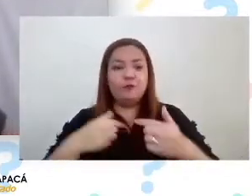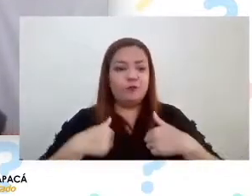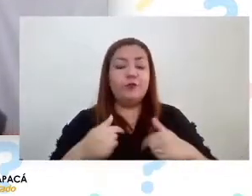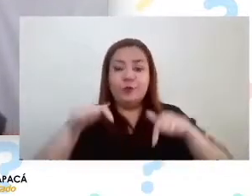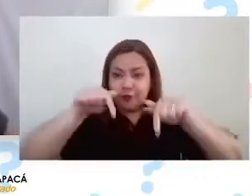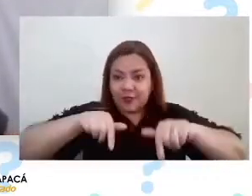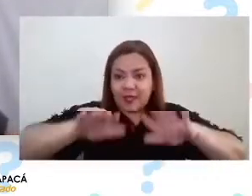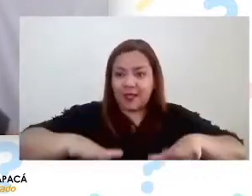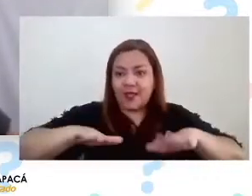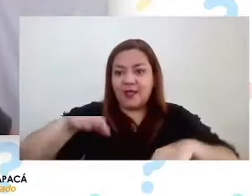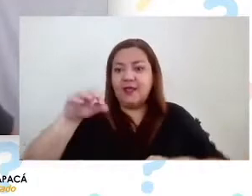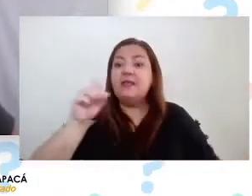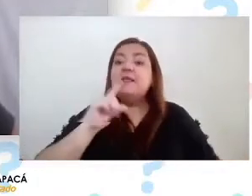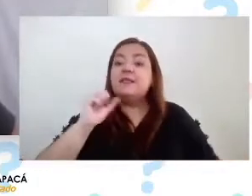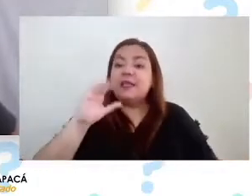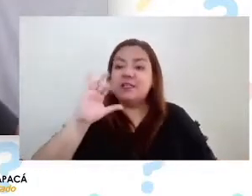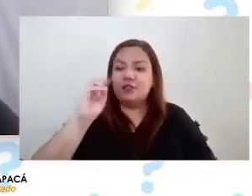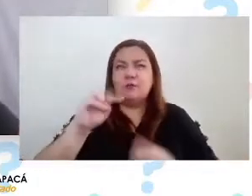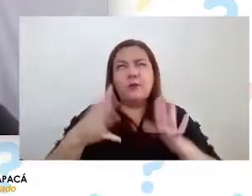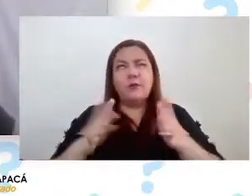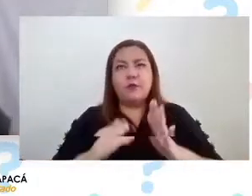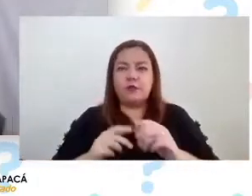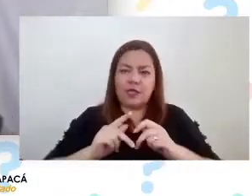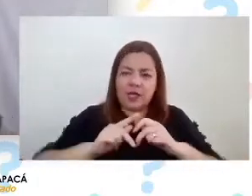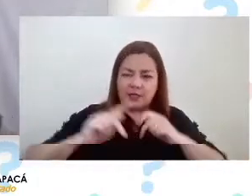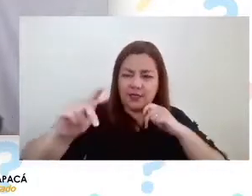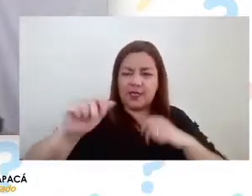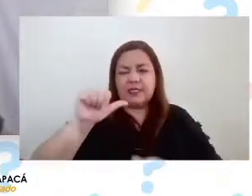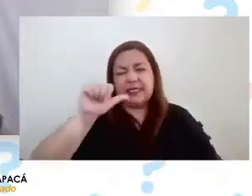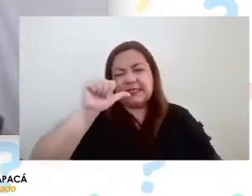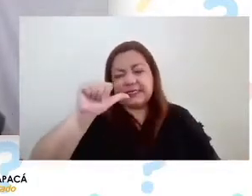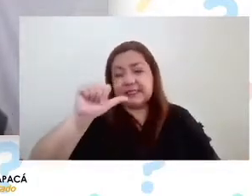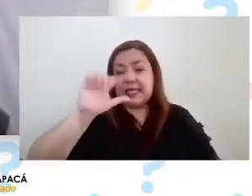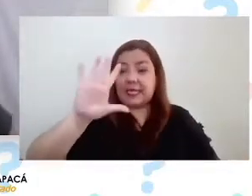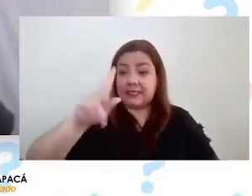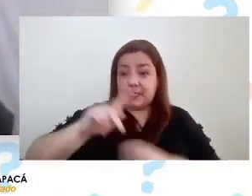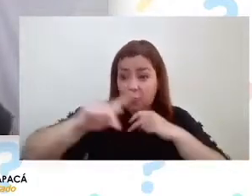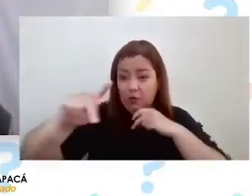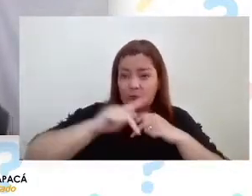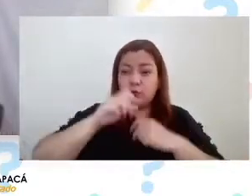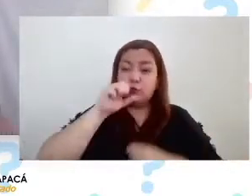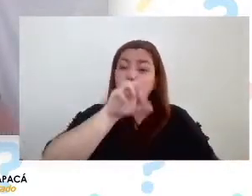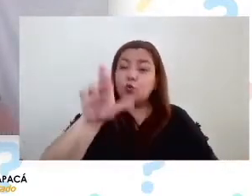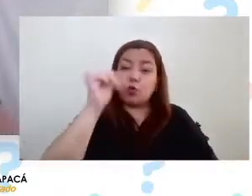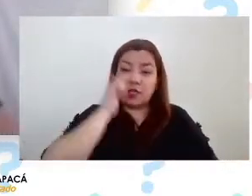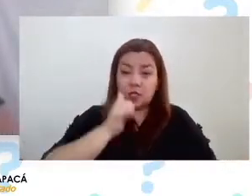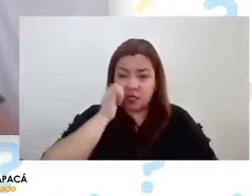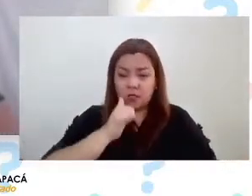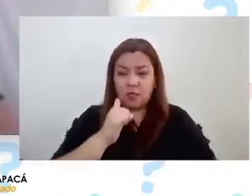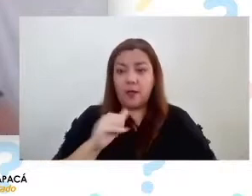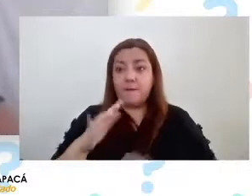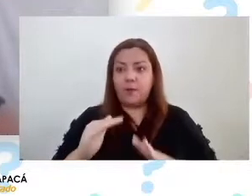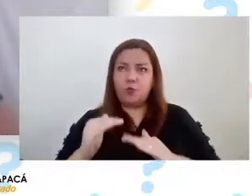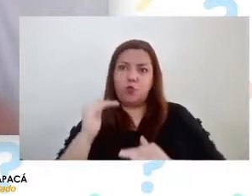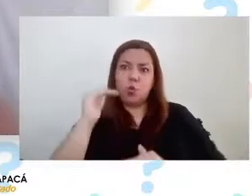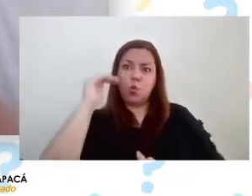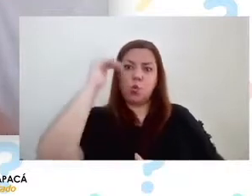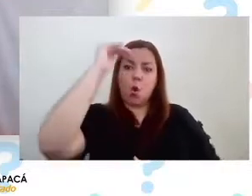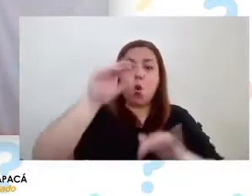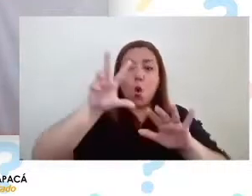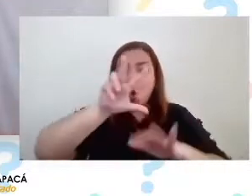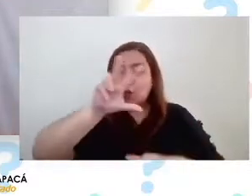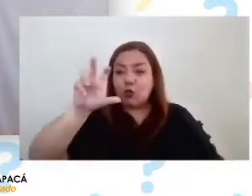que está ubicada a unos 65 kilómetros al sur de Iquique, a 800 metros de altura.